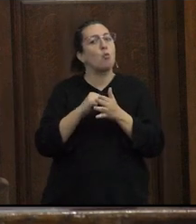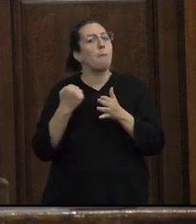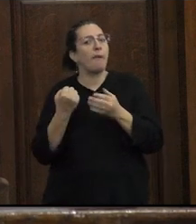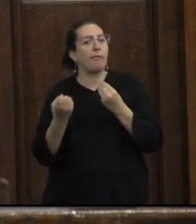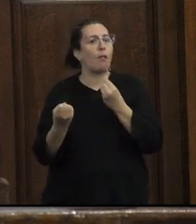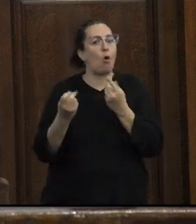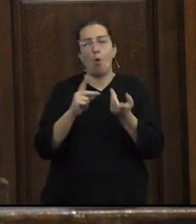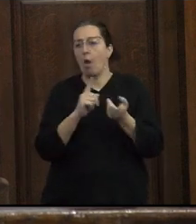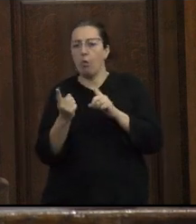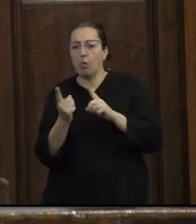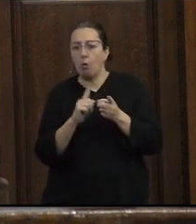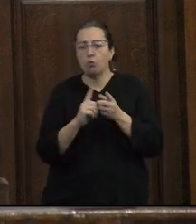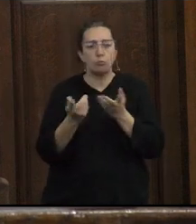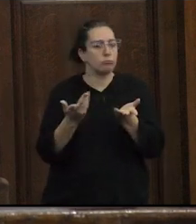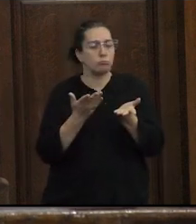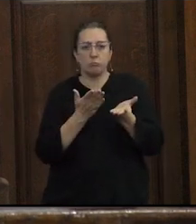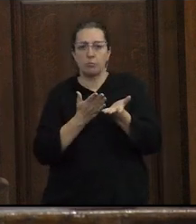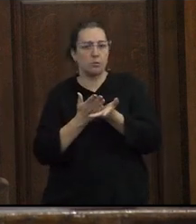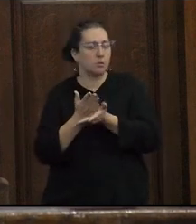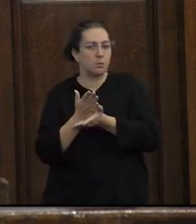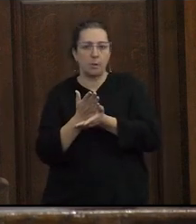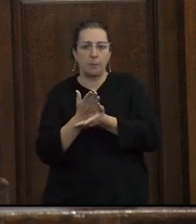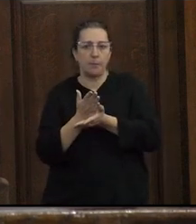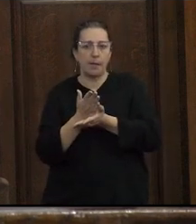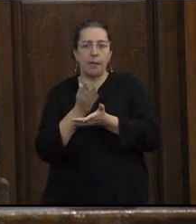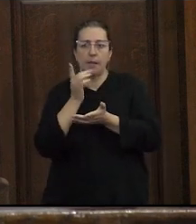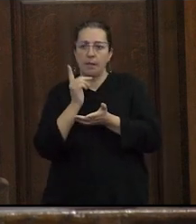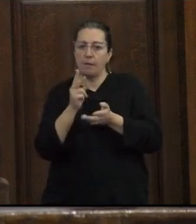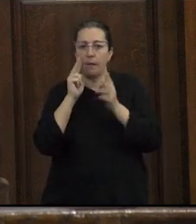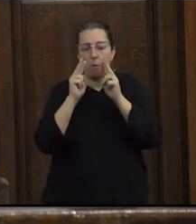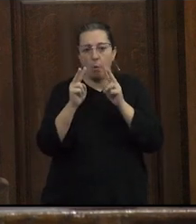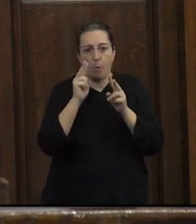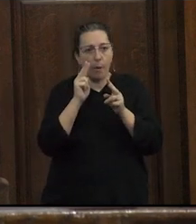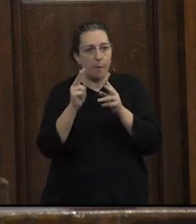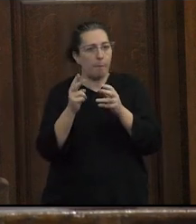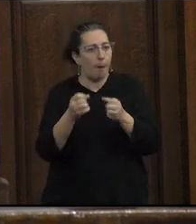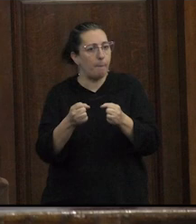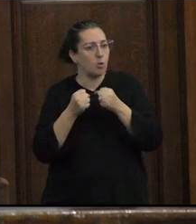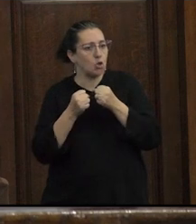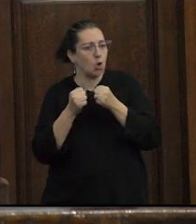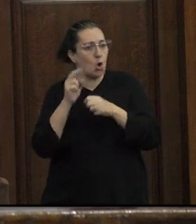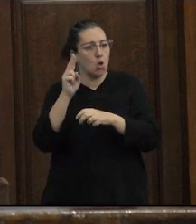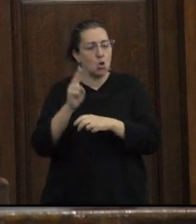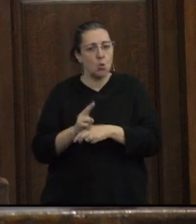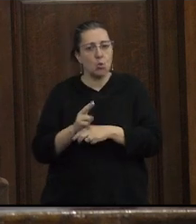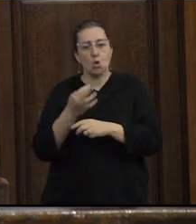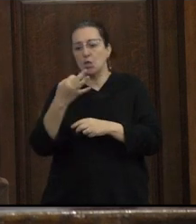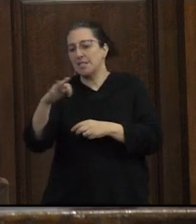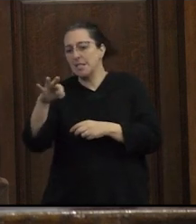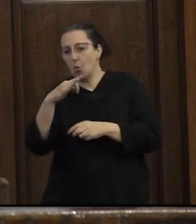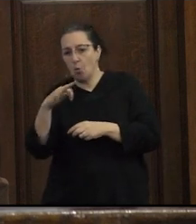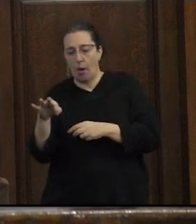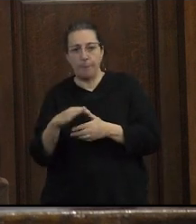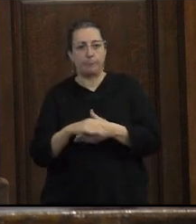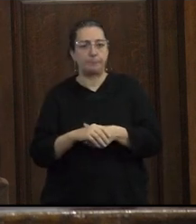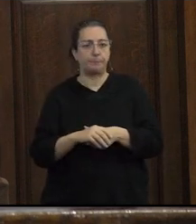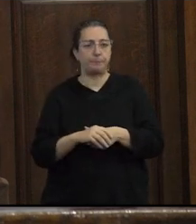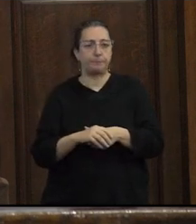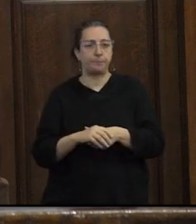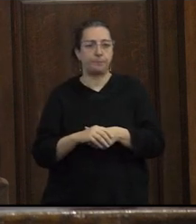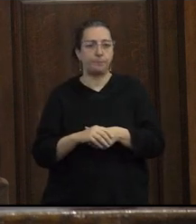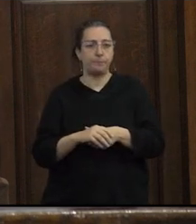cosas como siempre me parece que debemos mirar apropiaciones y usos singulares y situados